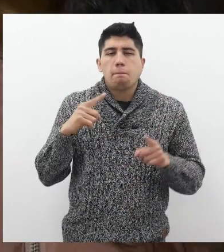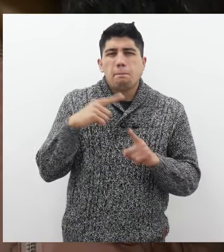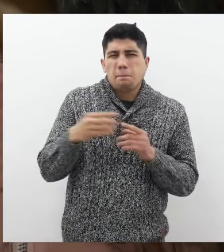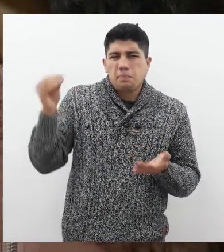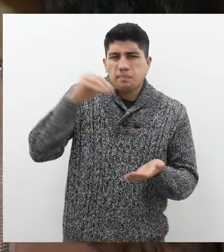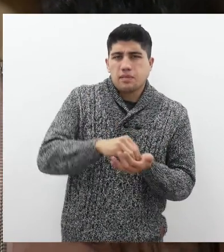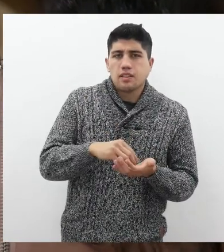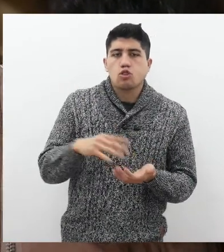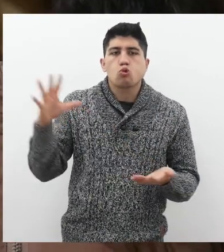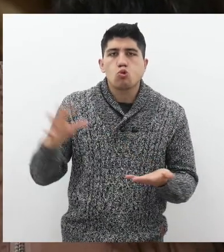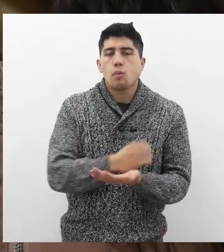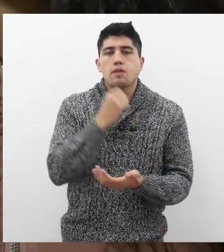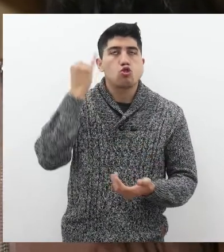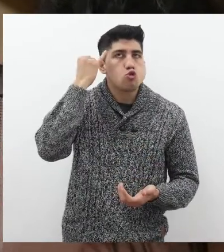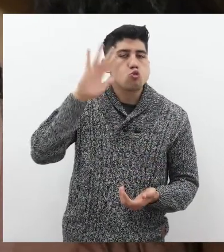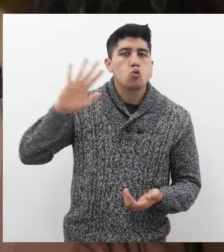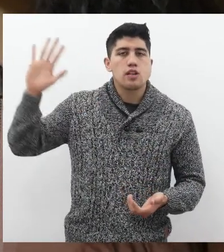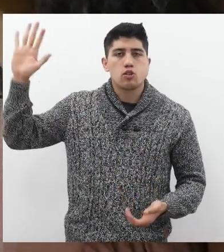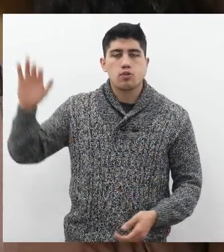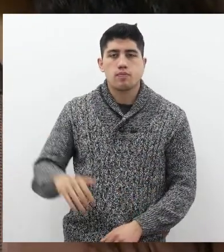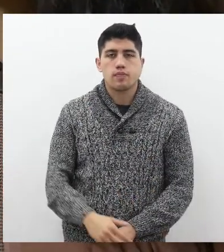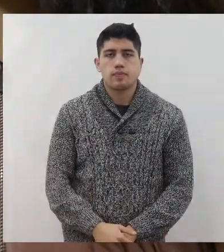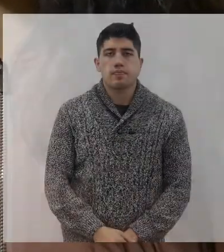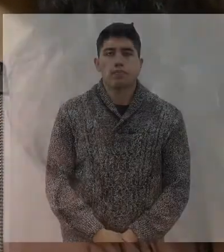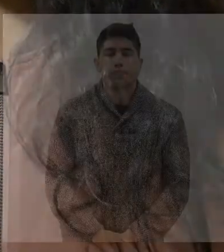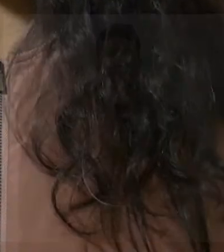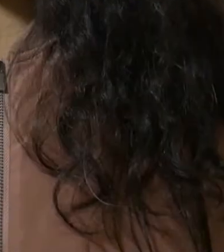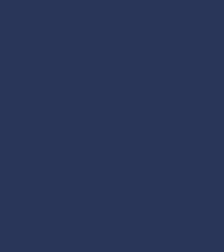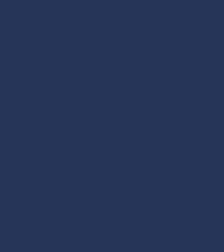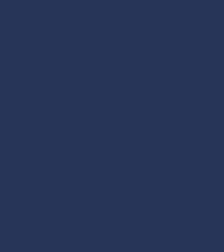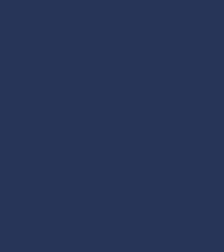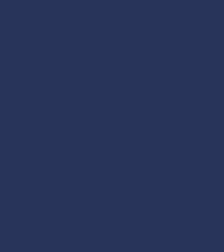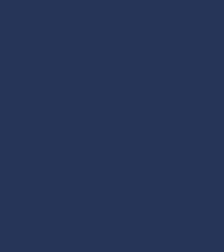PCU, sino que es algo más que uno puede poder llegar a cumplir sus metas, sus sueños.